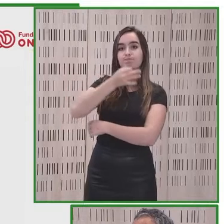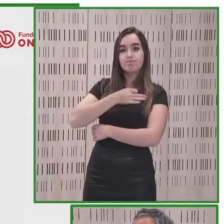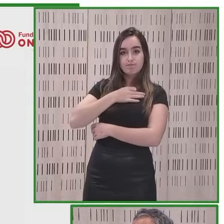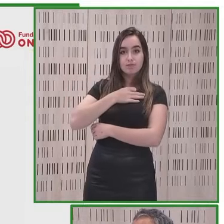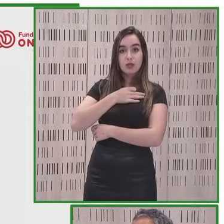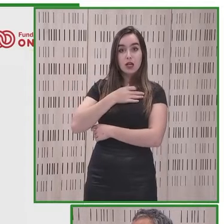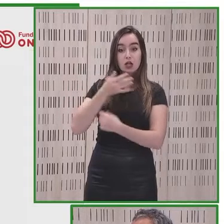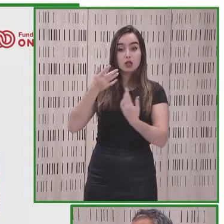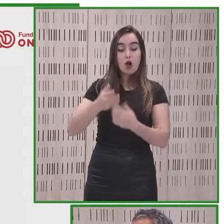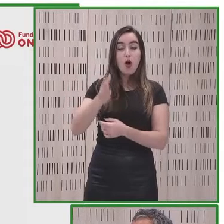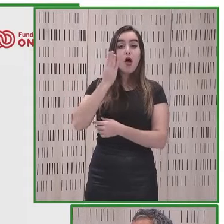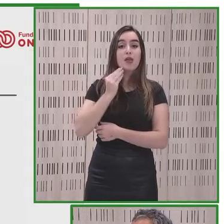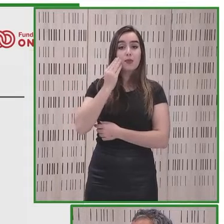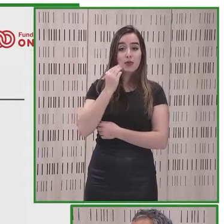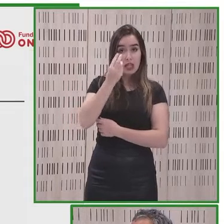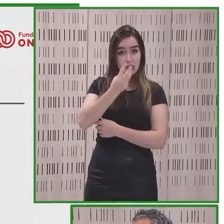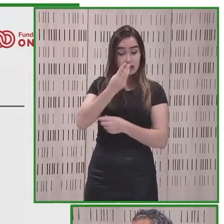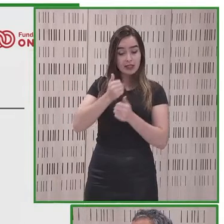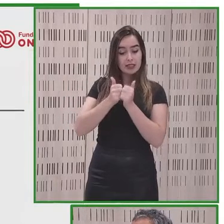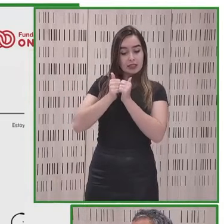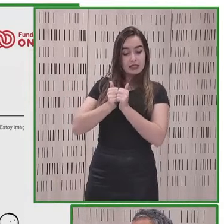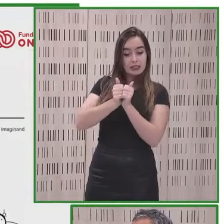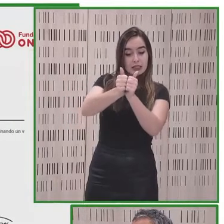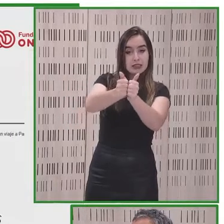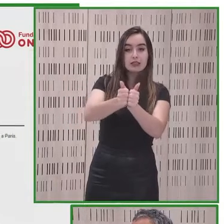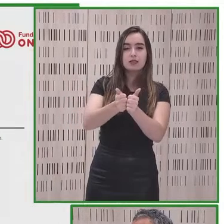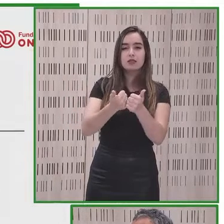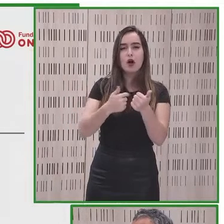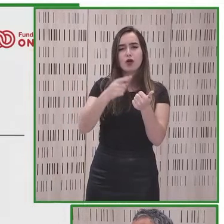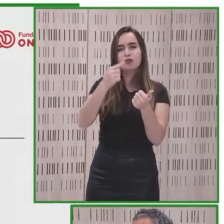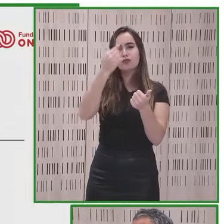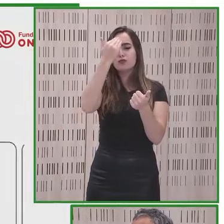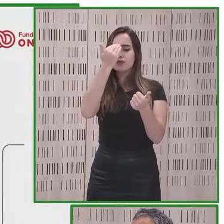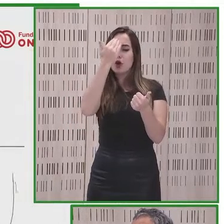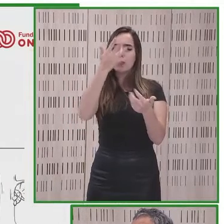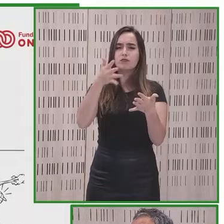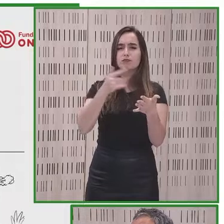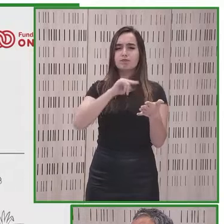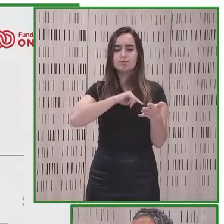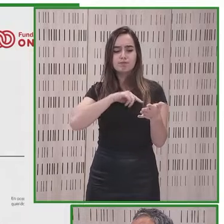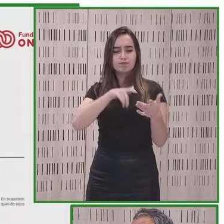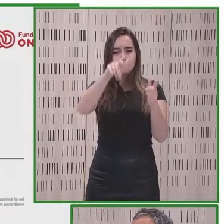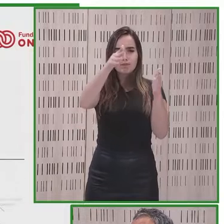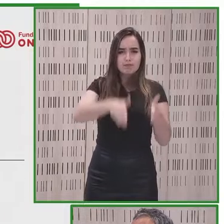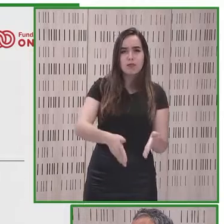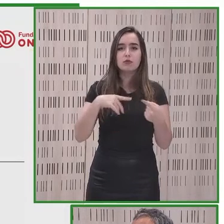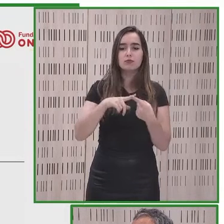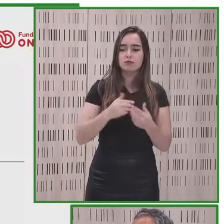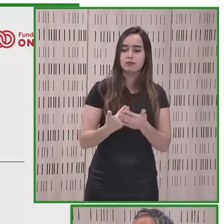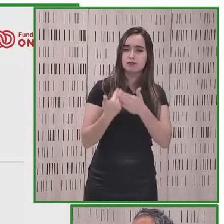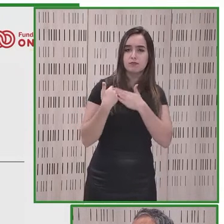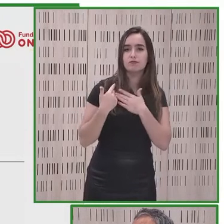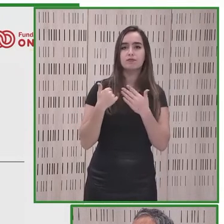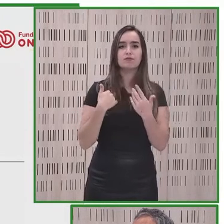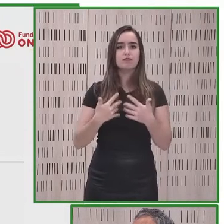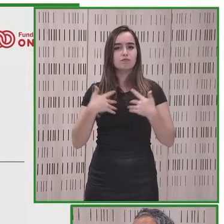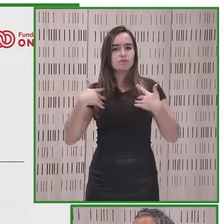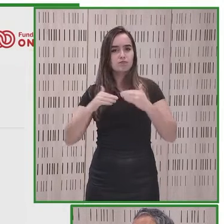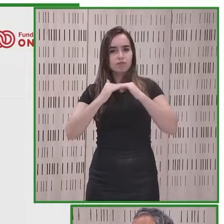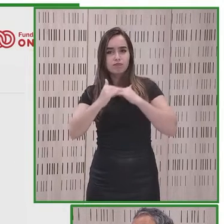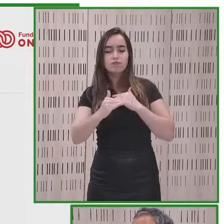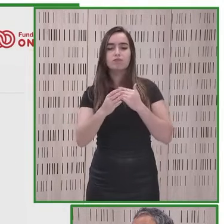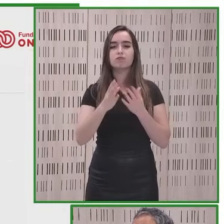experiencias somos capaces de evaluar los aspectos de la personalidad responsabilidad adaptabilidad emocional